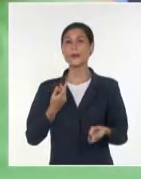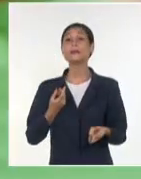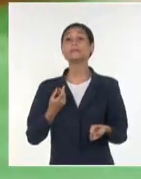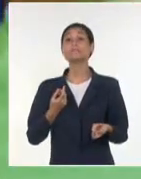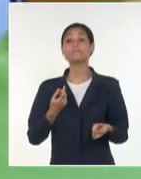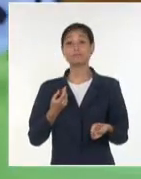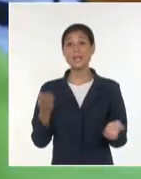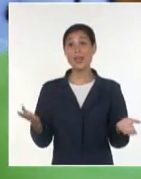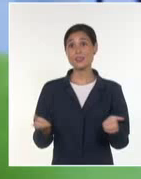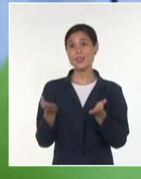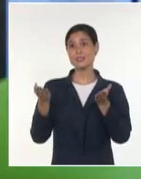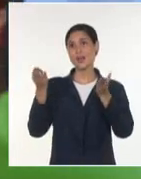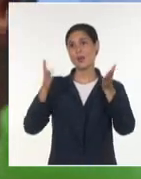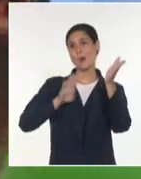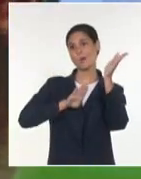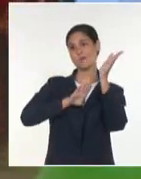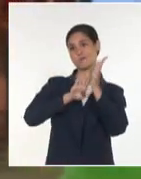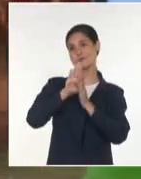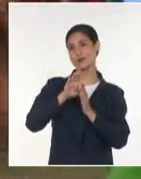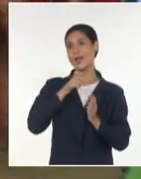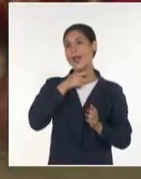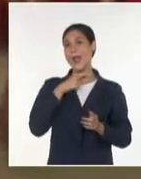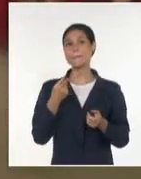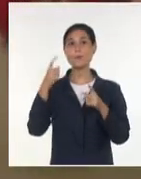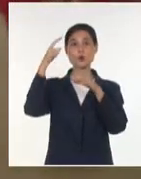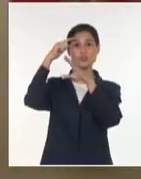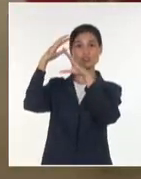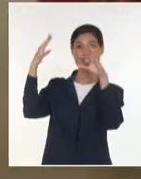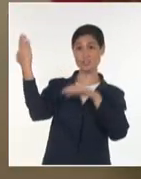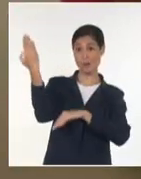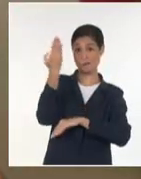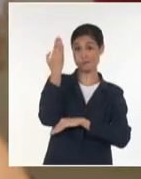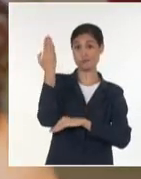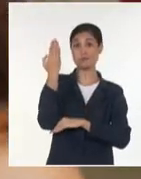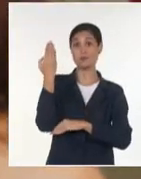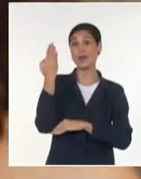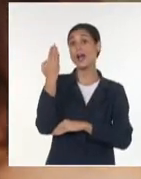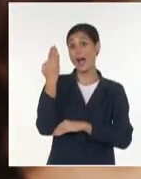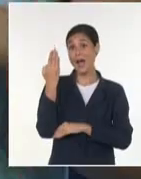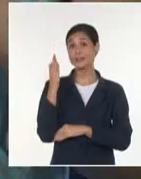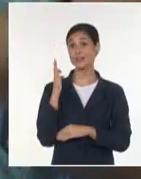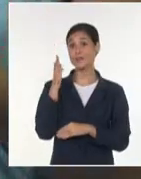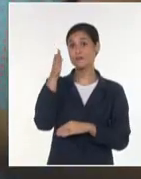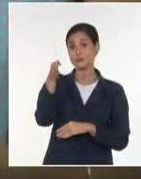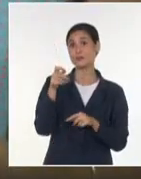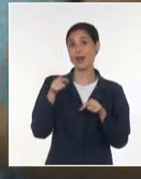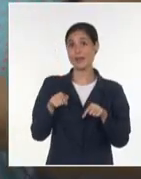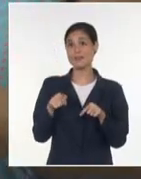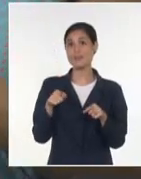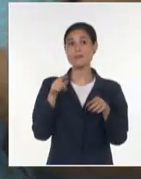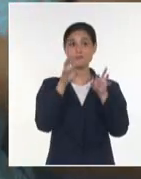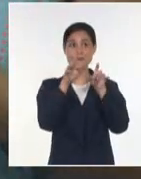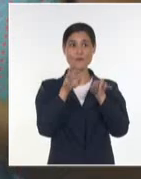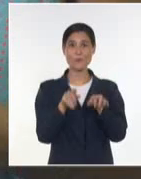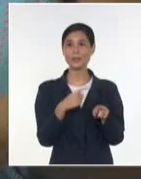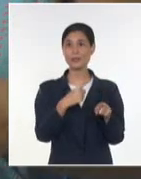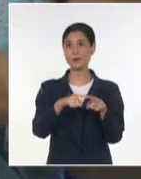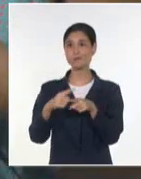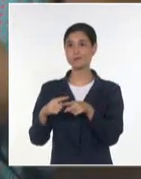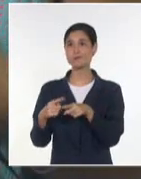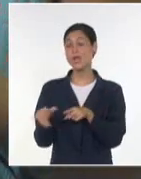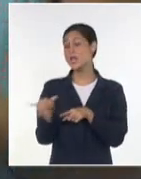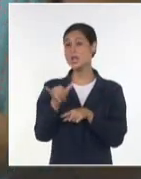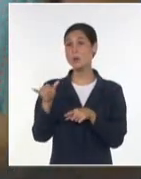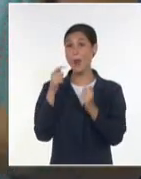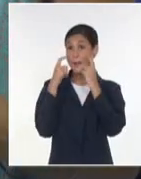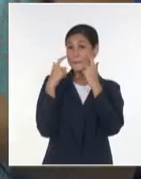multidisciplinarios que incluyan desde las miradas de las ciencias naturales y el salta hasta las miradas de las ciencias sociales. Y también creo que es importante que